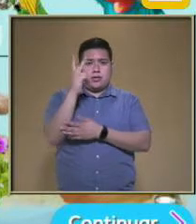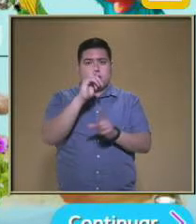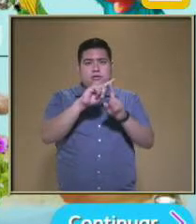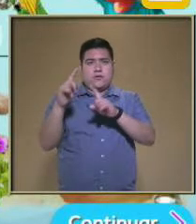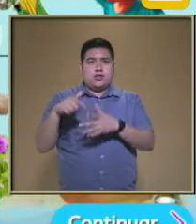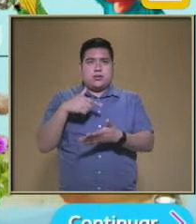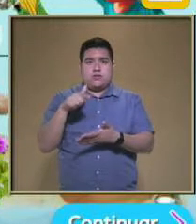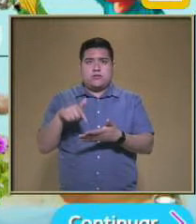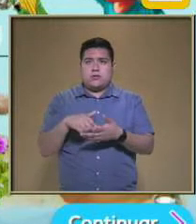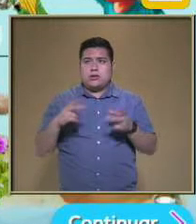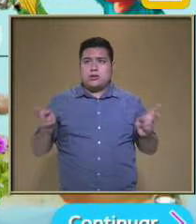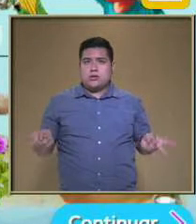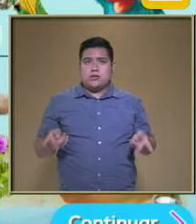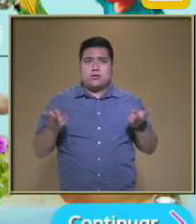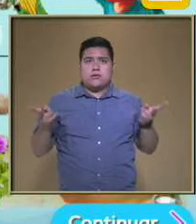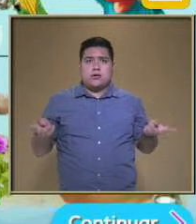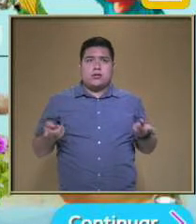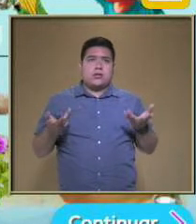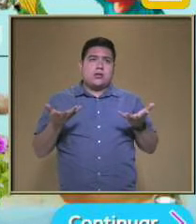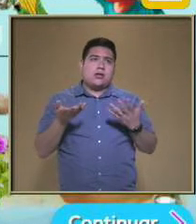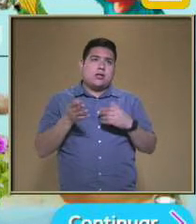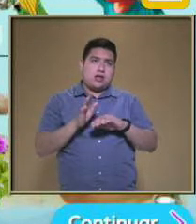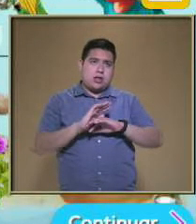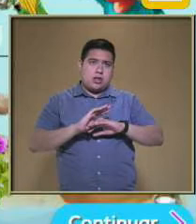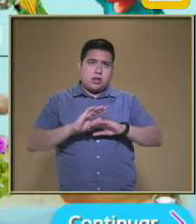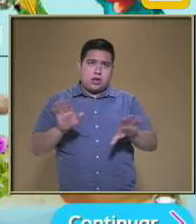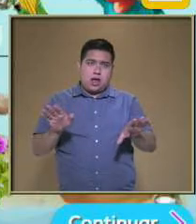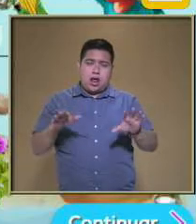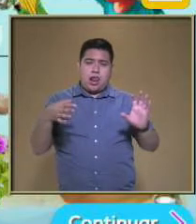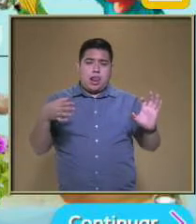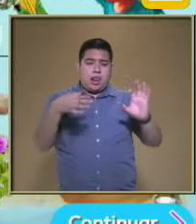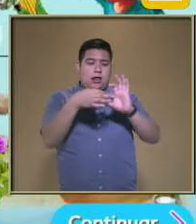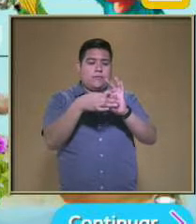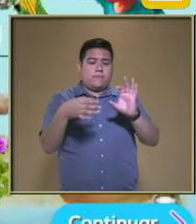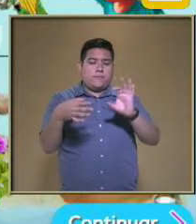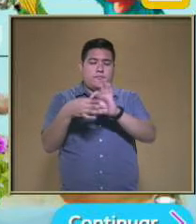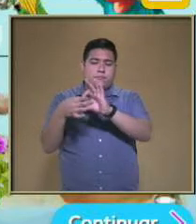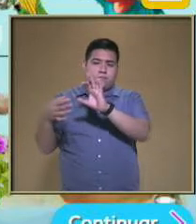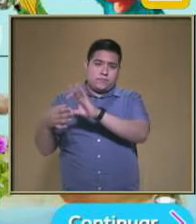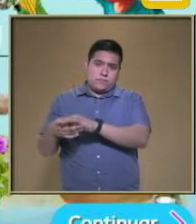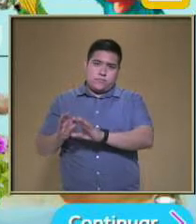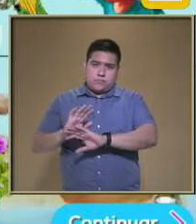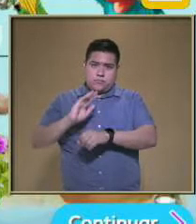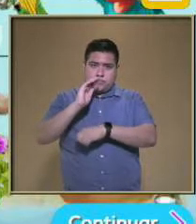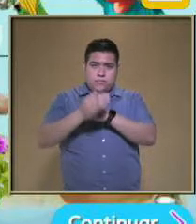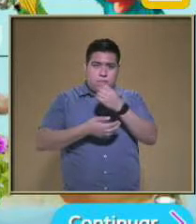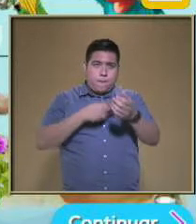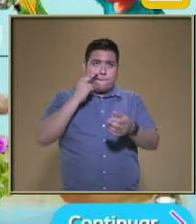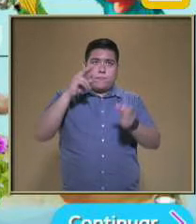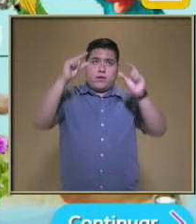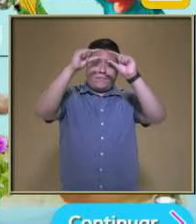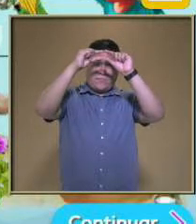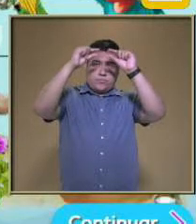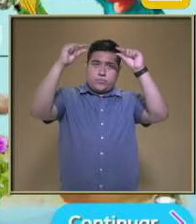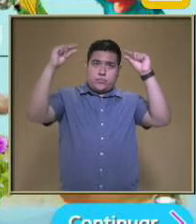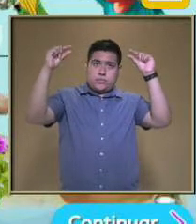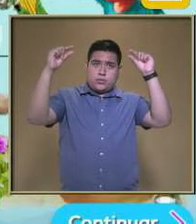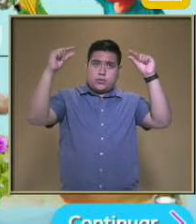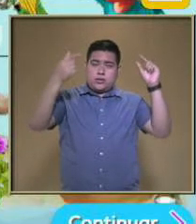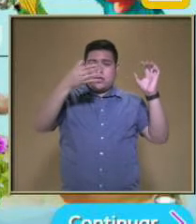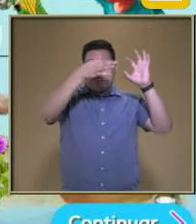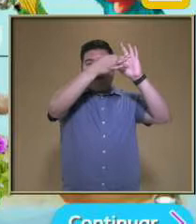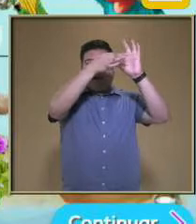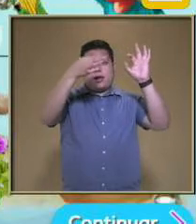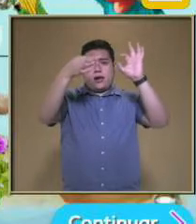Muy bien ¿Cómo vamos hasta ahí? Terminaron las cadenas alimenticias Observen en la parte superior Lo que decíamos El flujo de energía